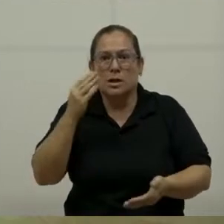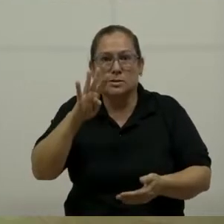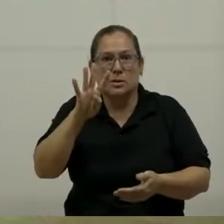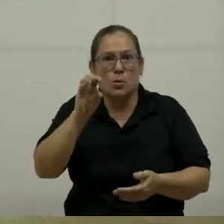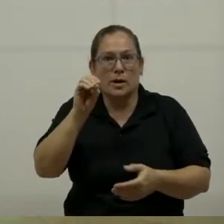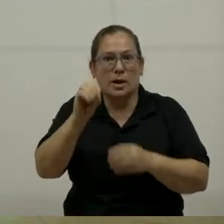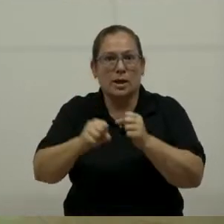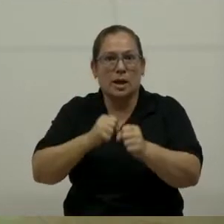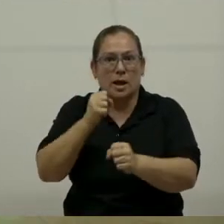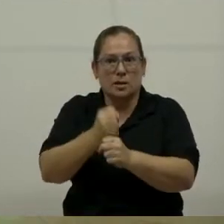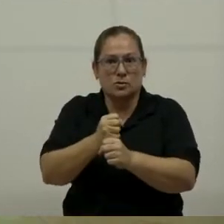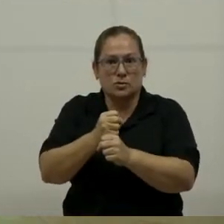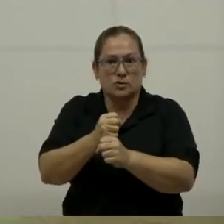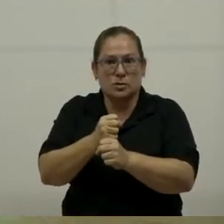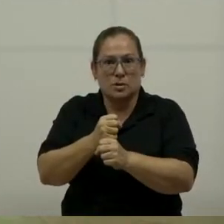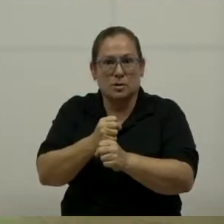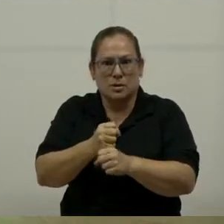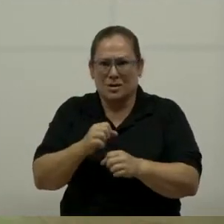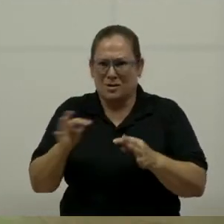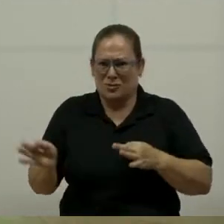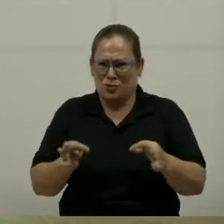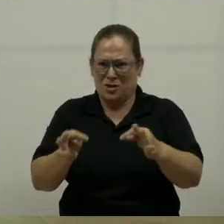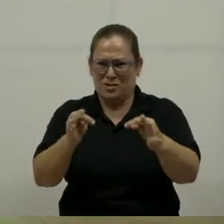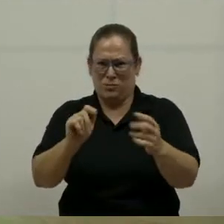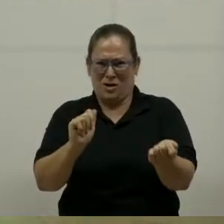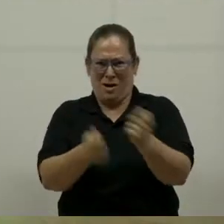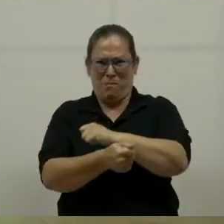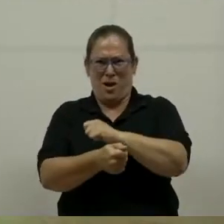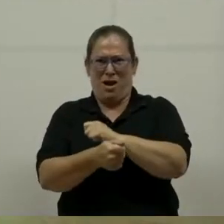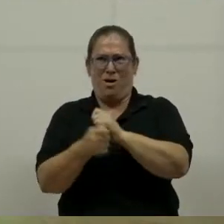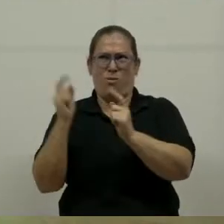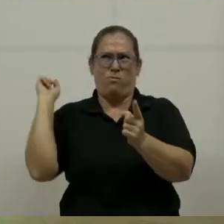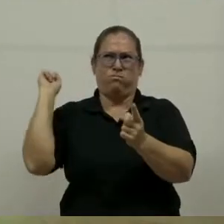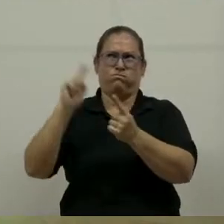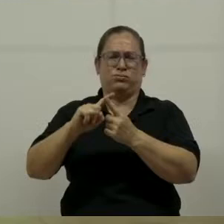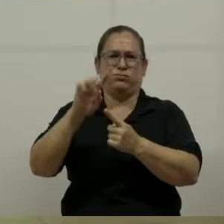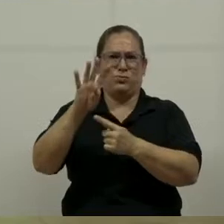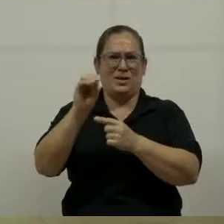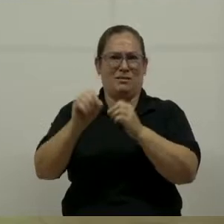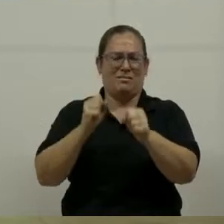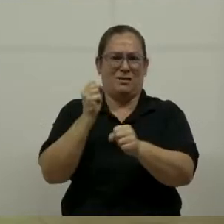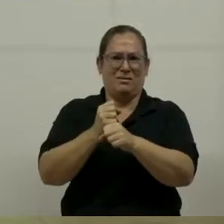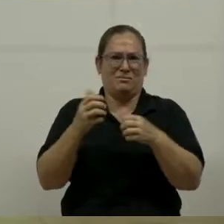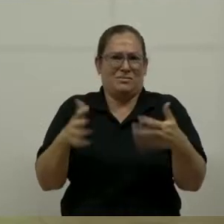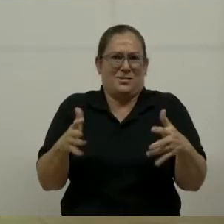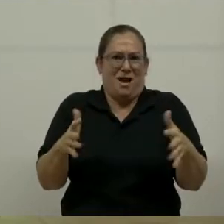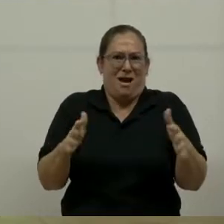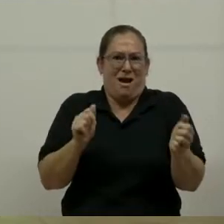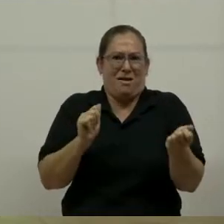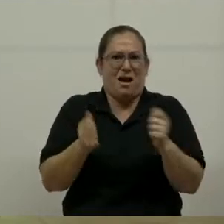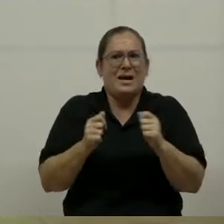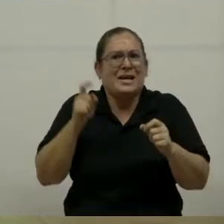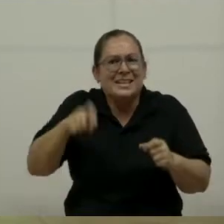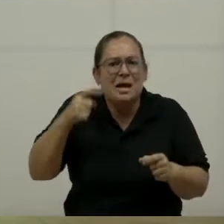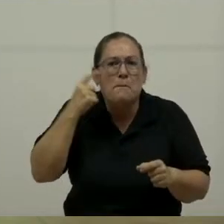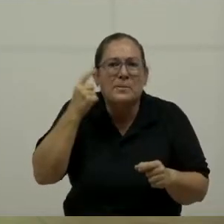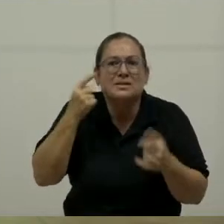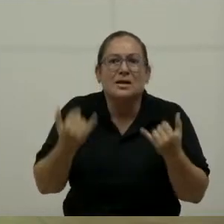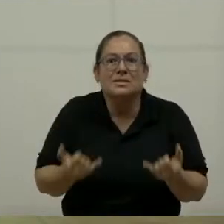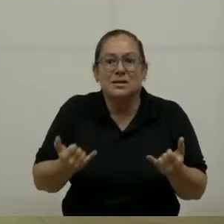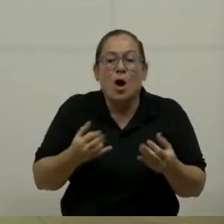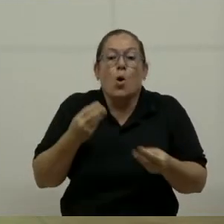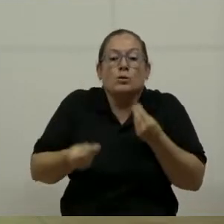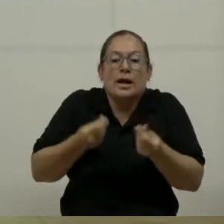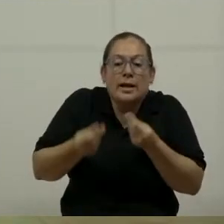Y el turismo en 40 años ha cambiado bastante, ¿verdad? Claro, claro. Bueno, entonces tenemos que pensar ya y